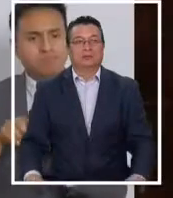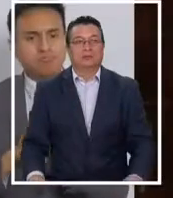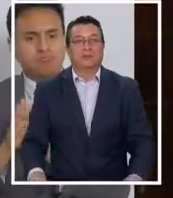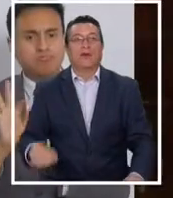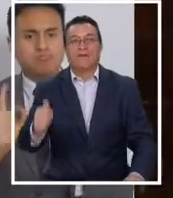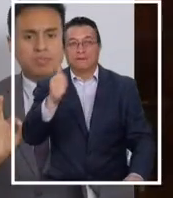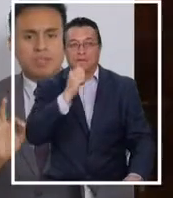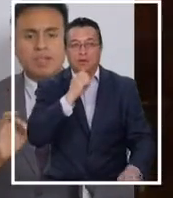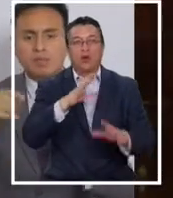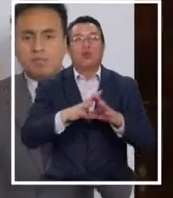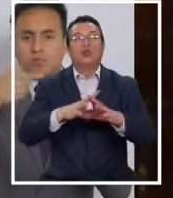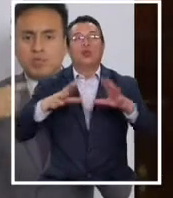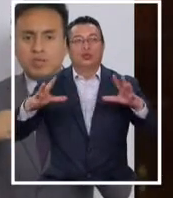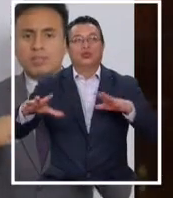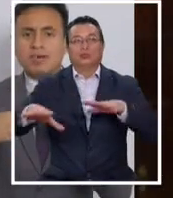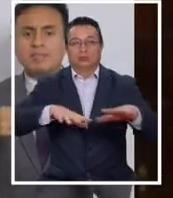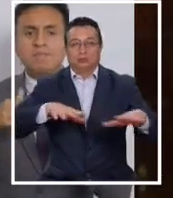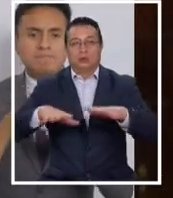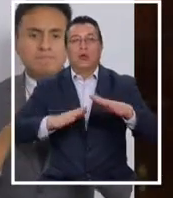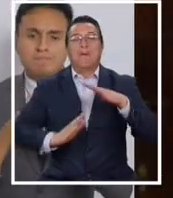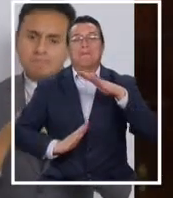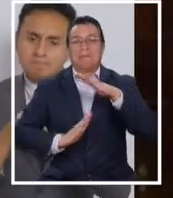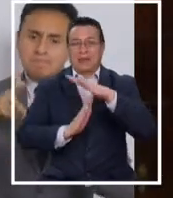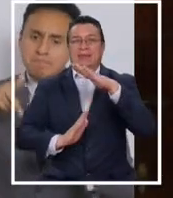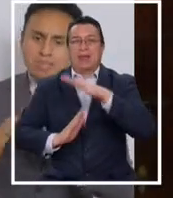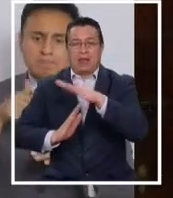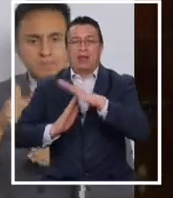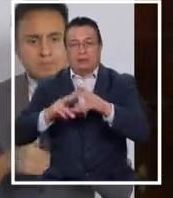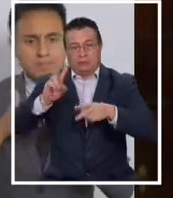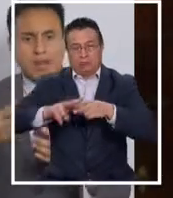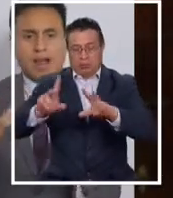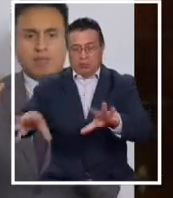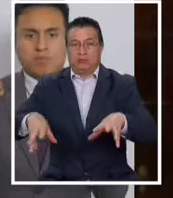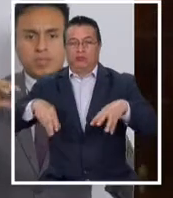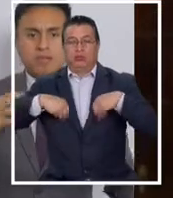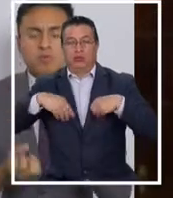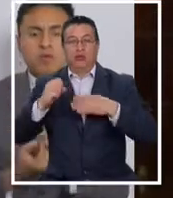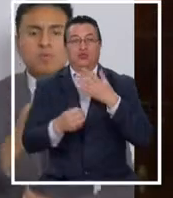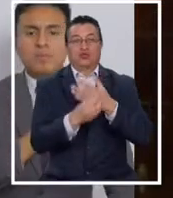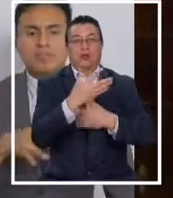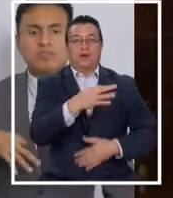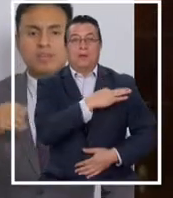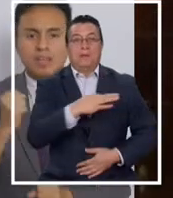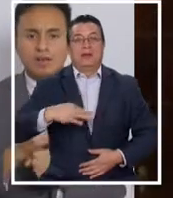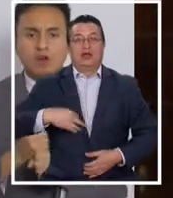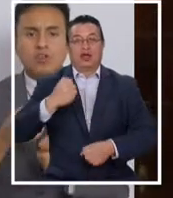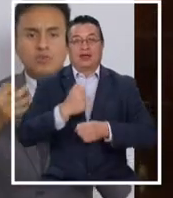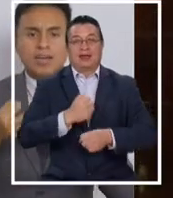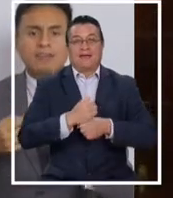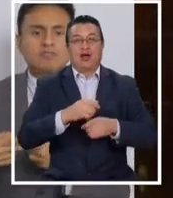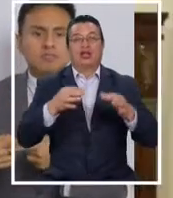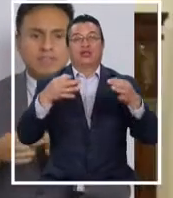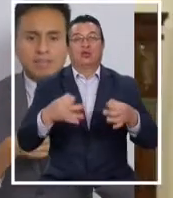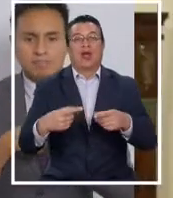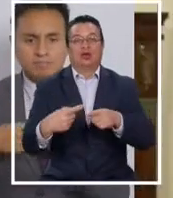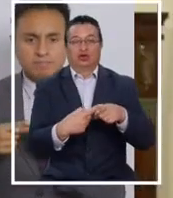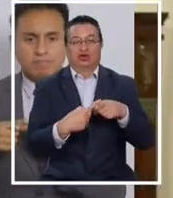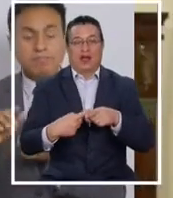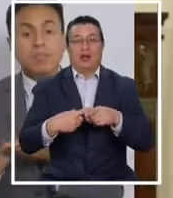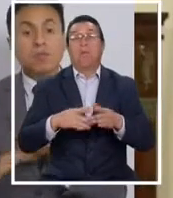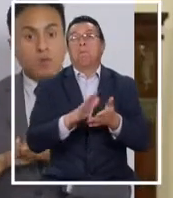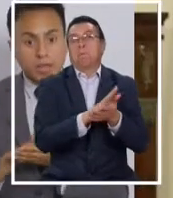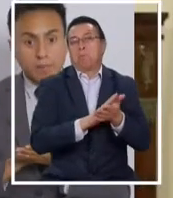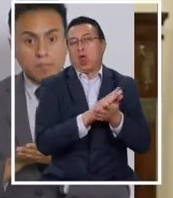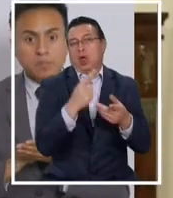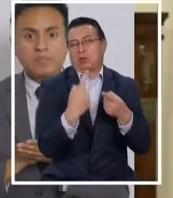Quedan muchas cosas pendientes que tendrán que ser asumidas por el nuevo ministro del Trabajo y Seguridad Social. Por ejemplo,